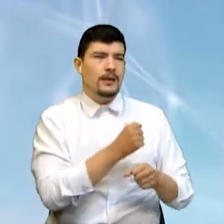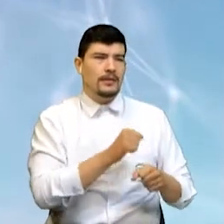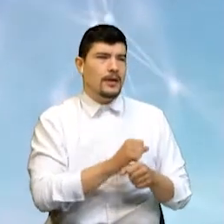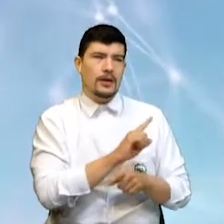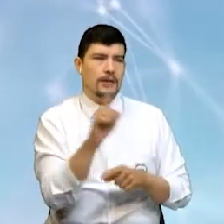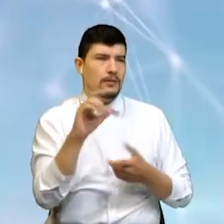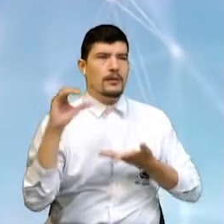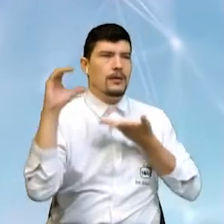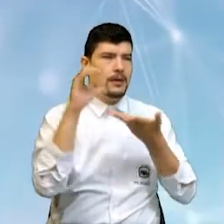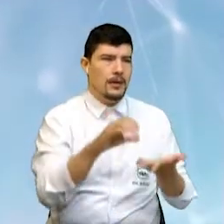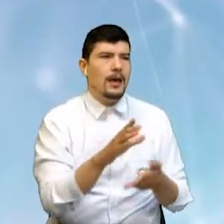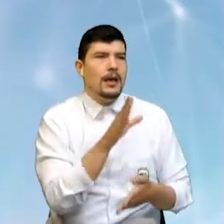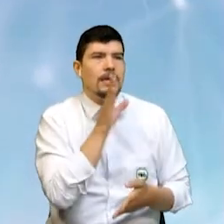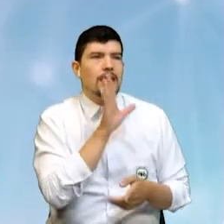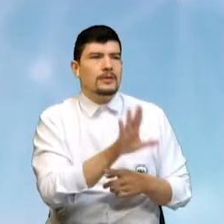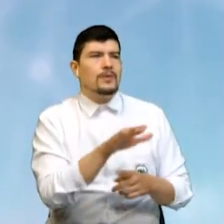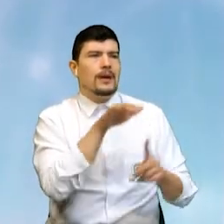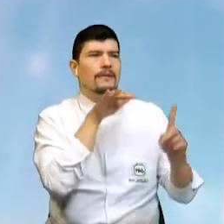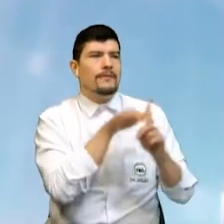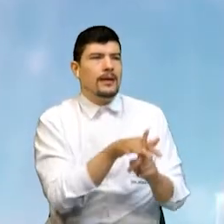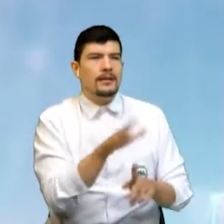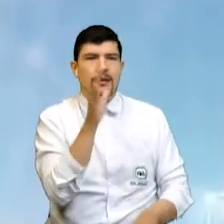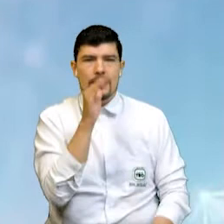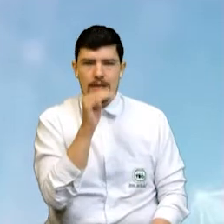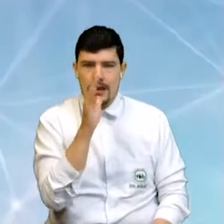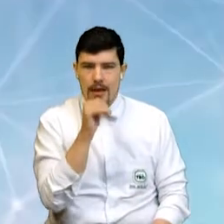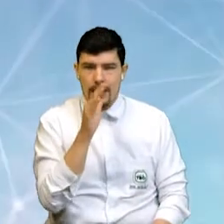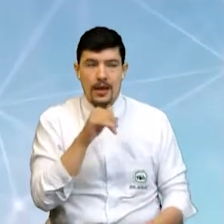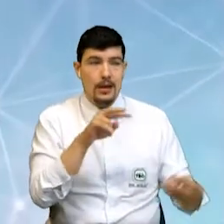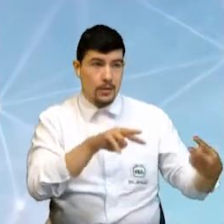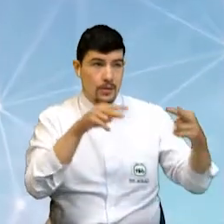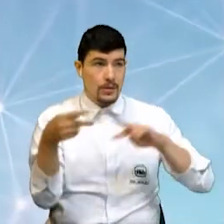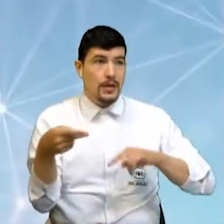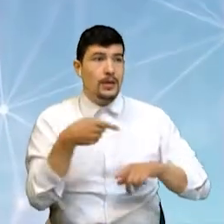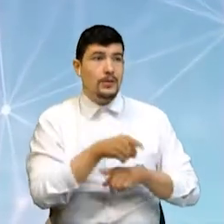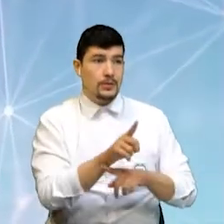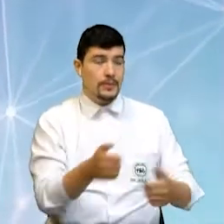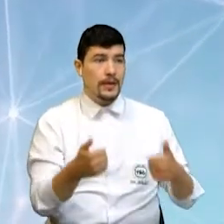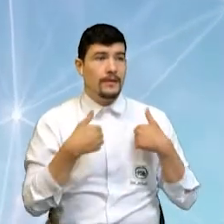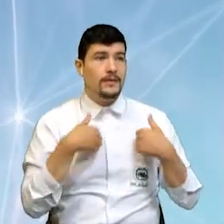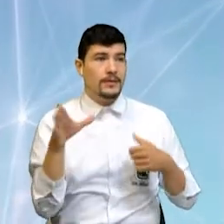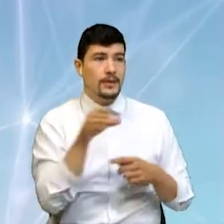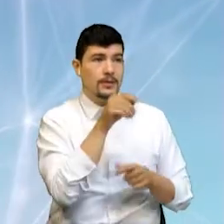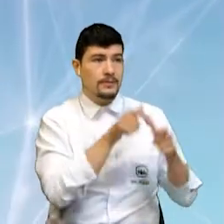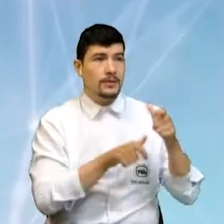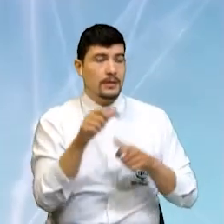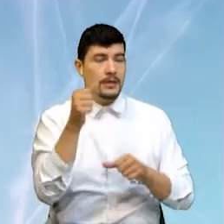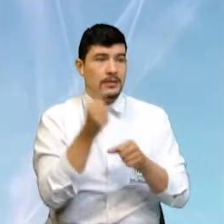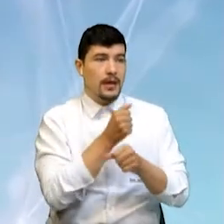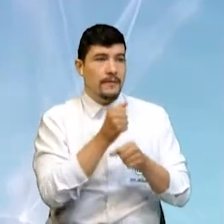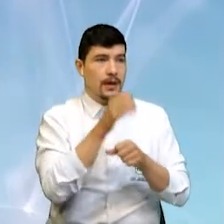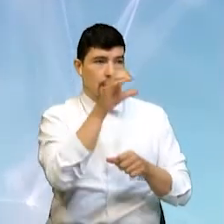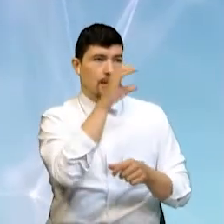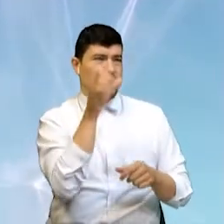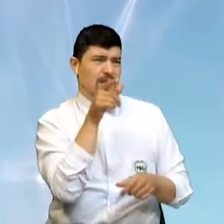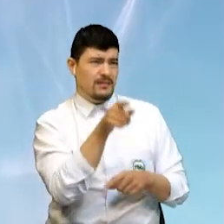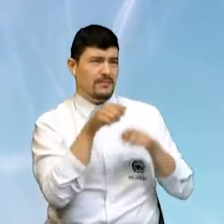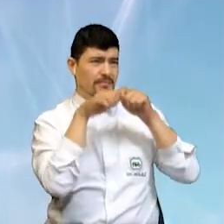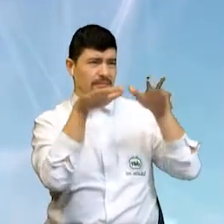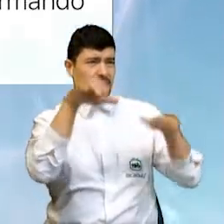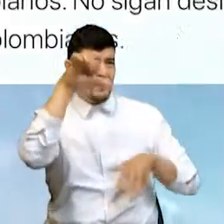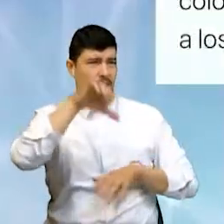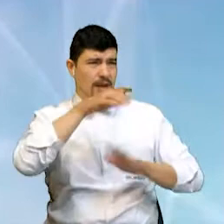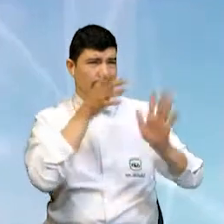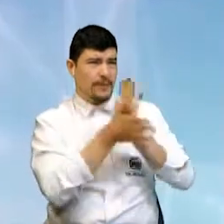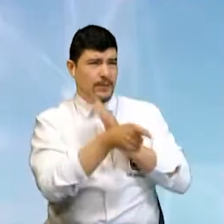disminuir el salario, ¿a quién le hace daño? A nadie. Al contrario beneficia a todos los trabajadores colombianos, no sigan desinformando a los